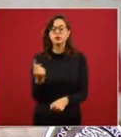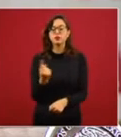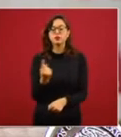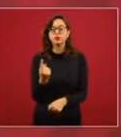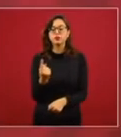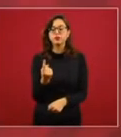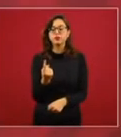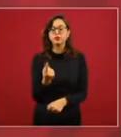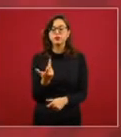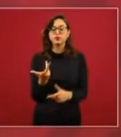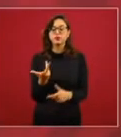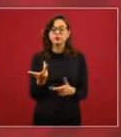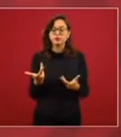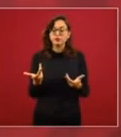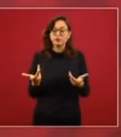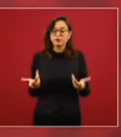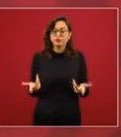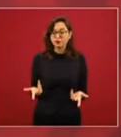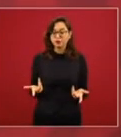responder